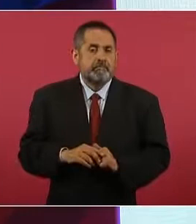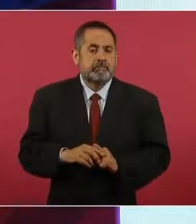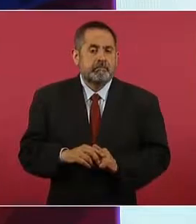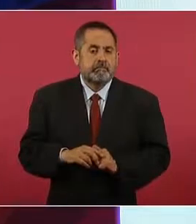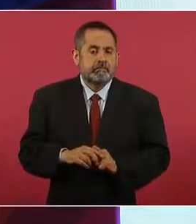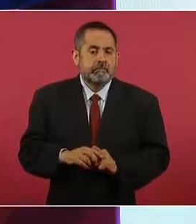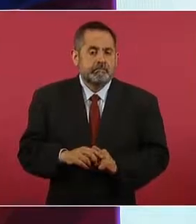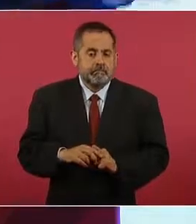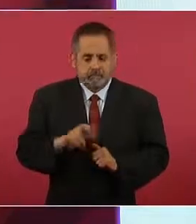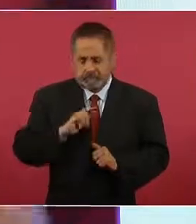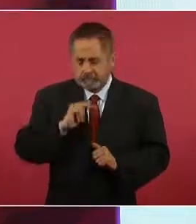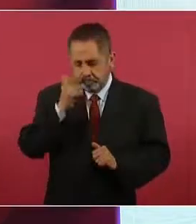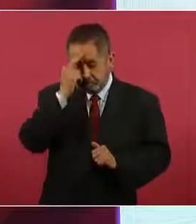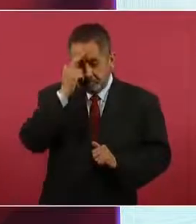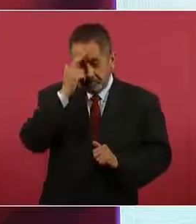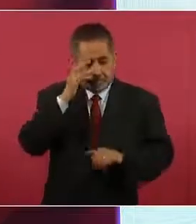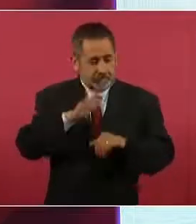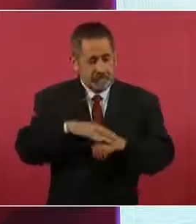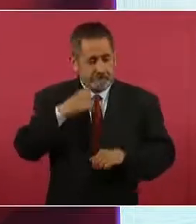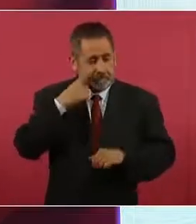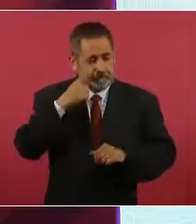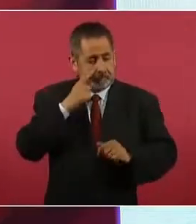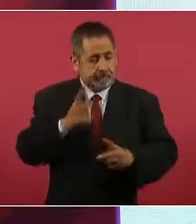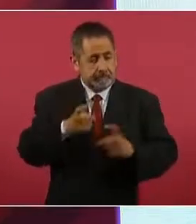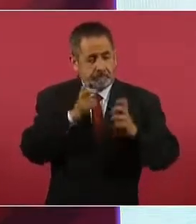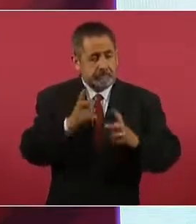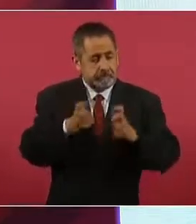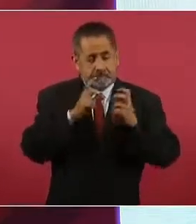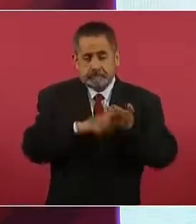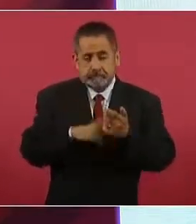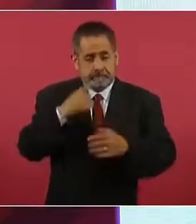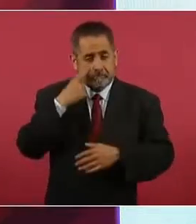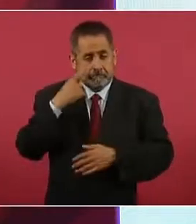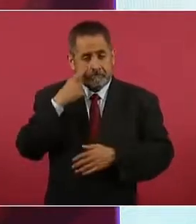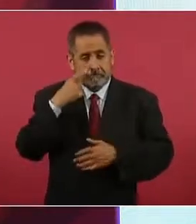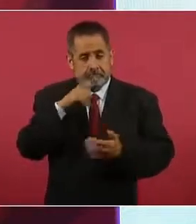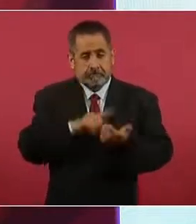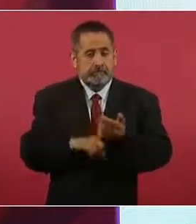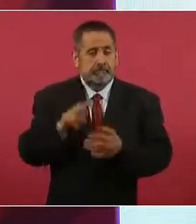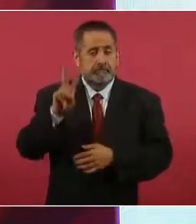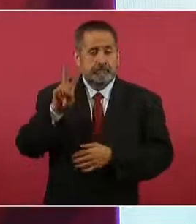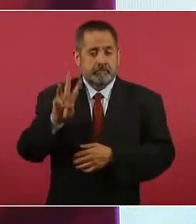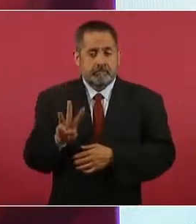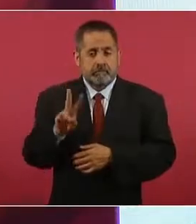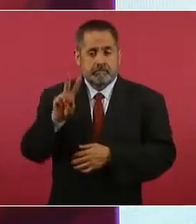Me acuerdo que los que más se robaban en ese entonces eran los Volkswagen,